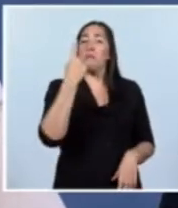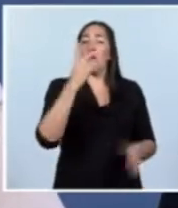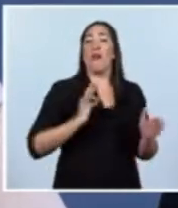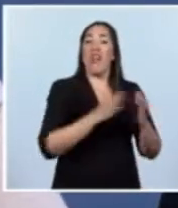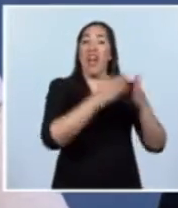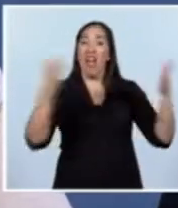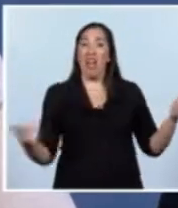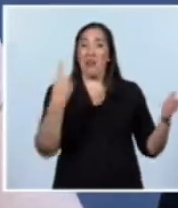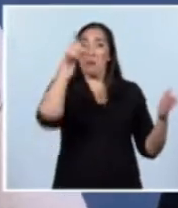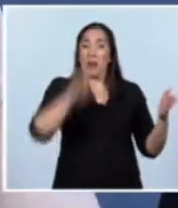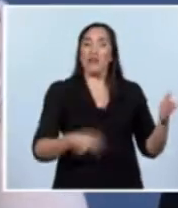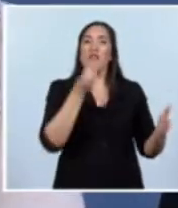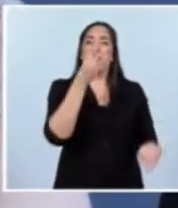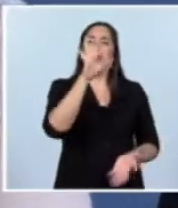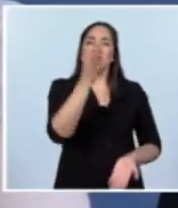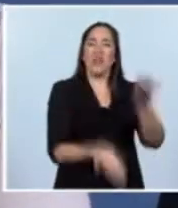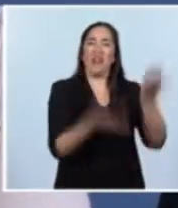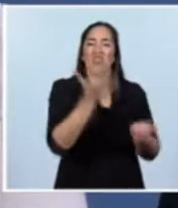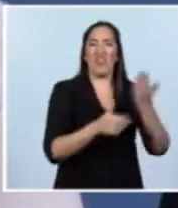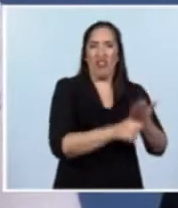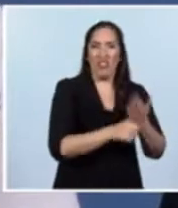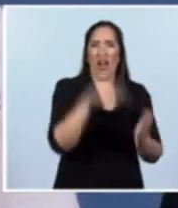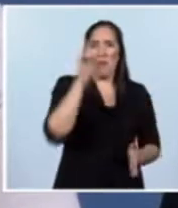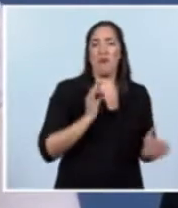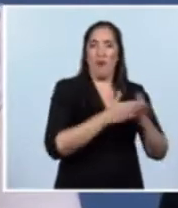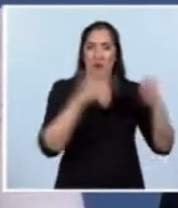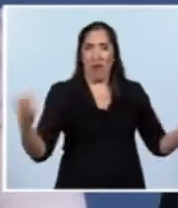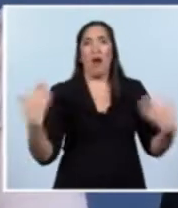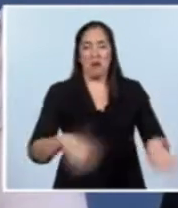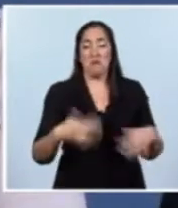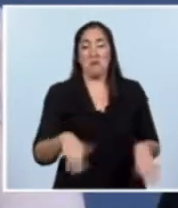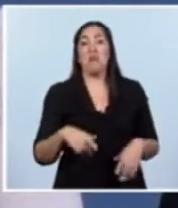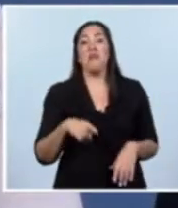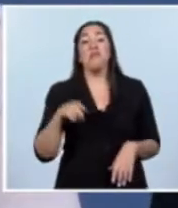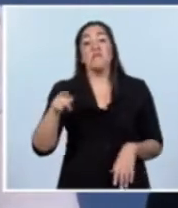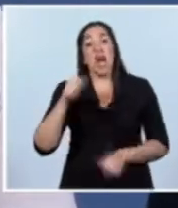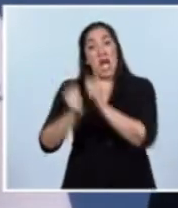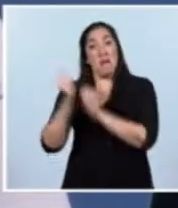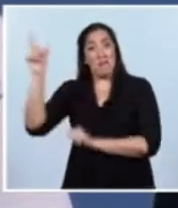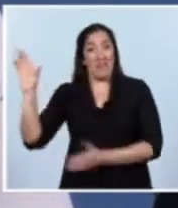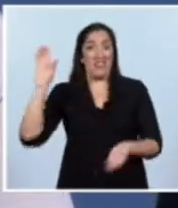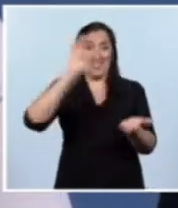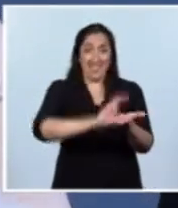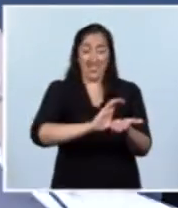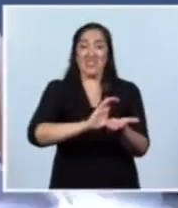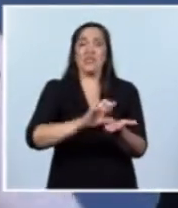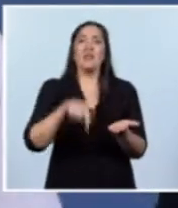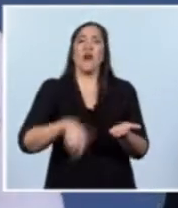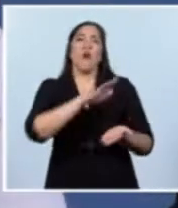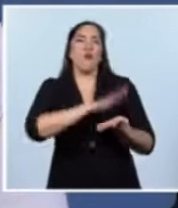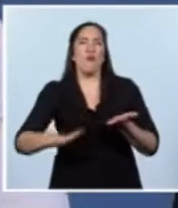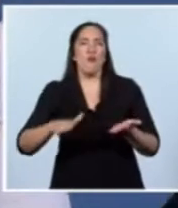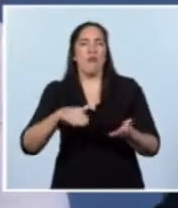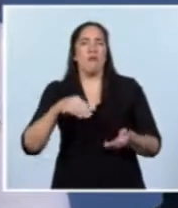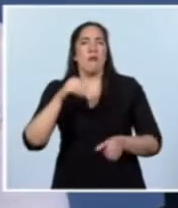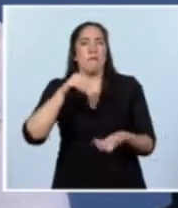vacuna per cápita por año. Y la verdad que la inversión que ha hecho la empresa incorporando nuevas líneas de producción